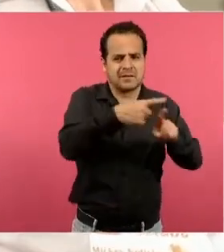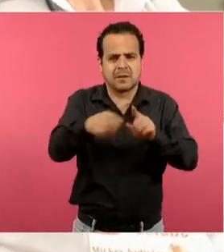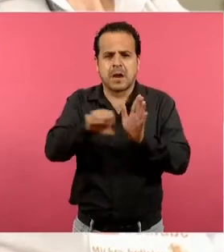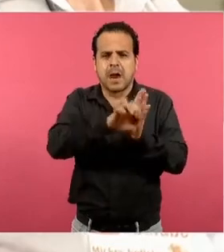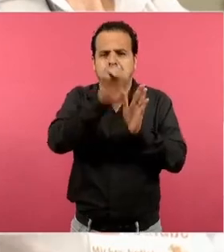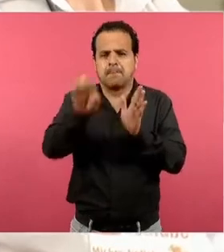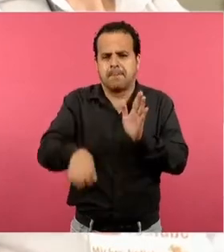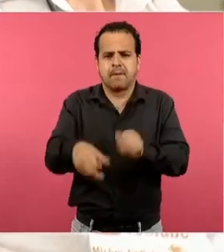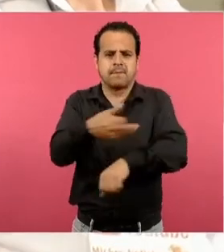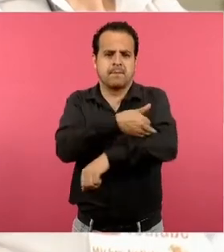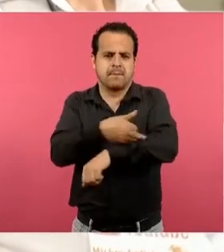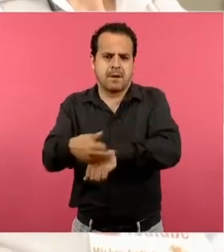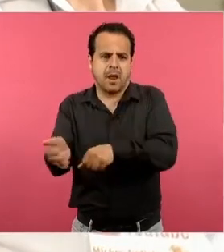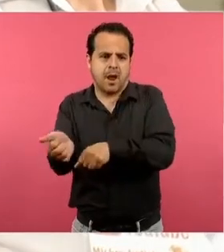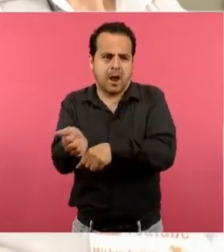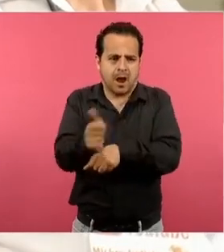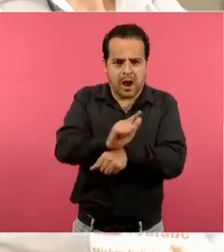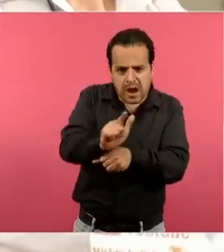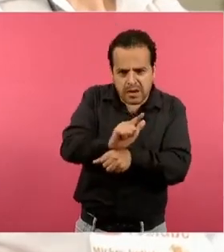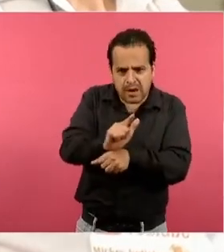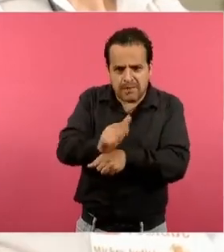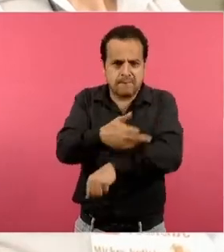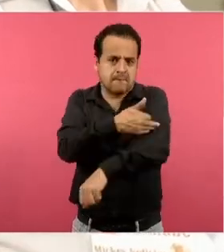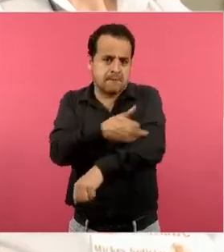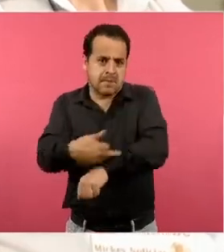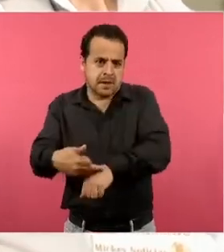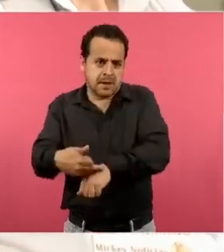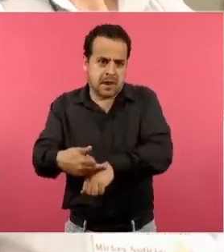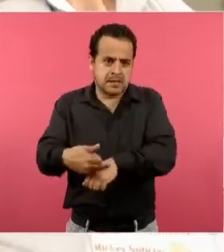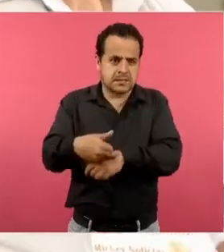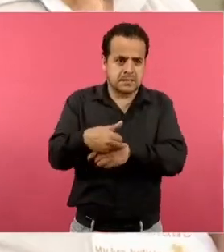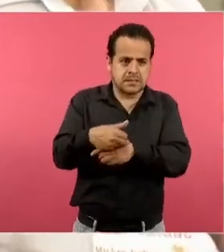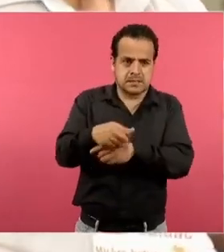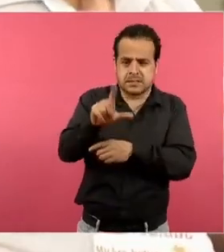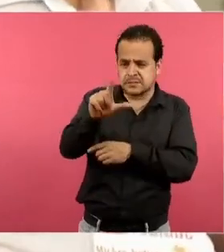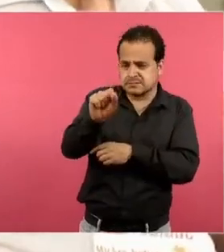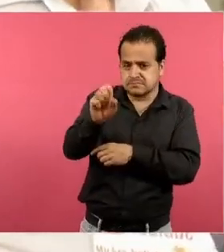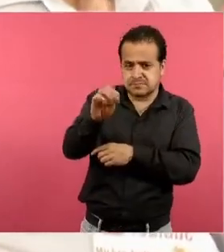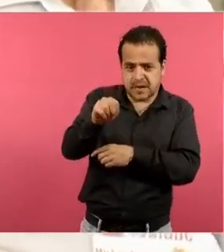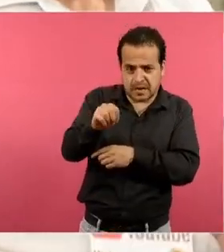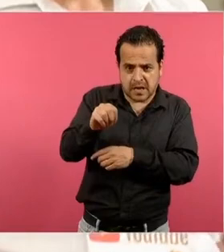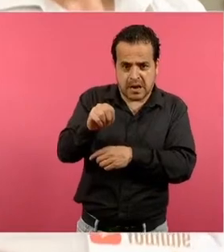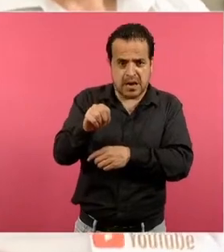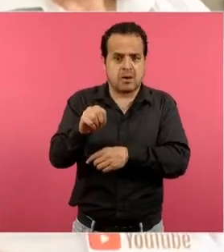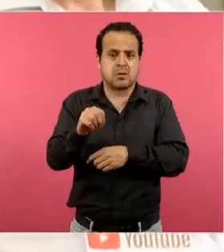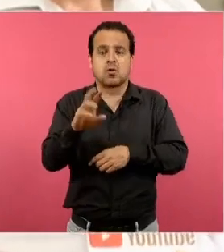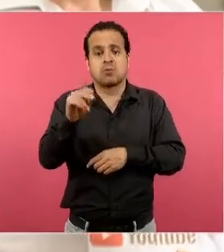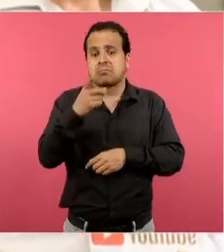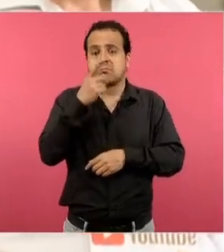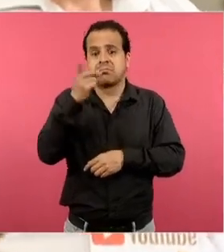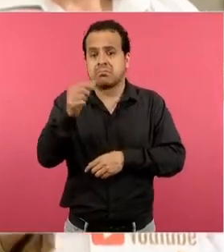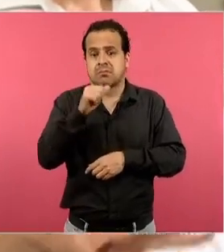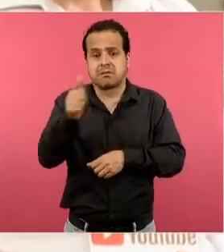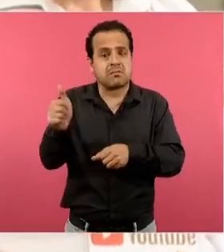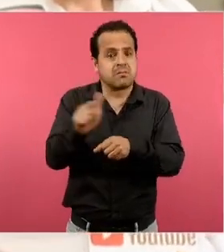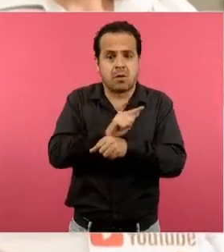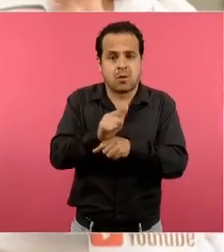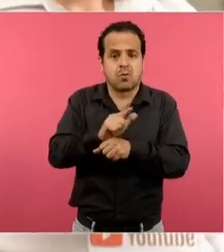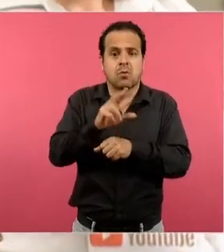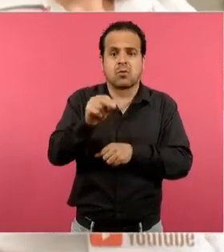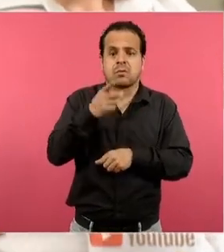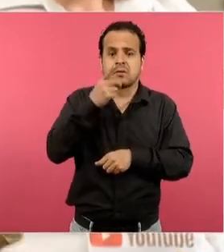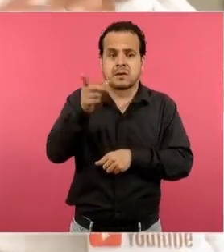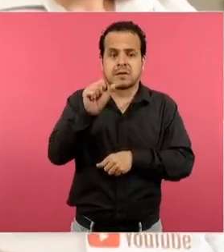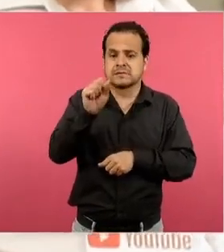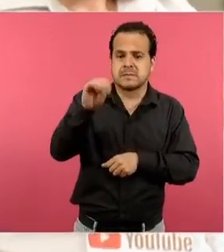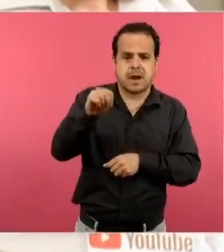dicen como tal la palabra, sí hablan sobre esto, eso no lo encontré en los libros de